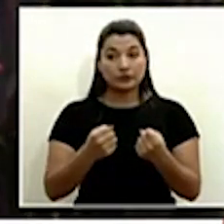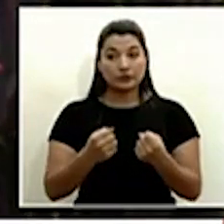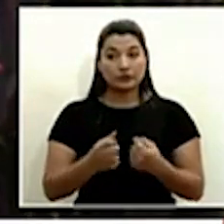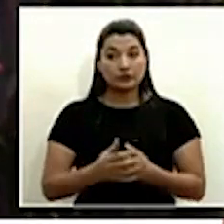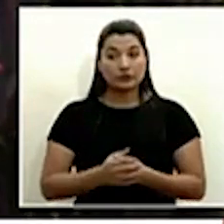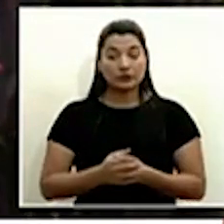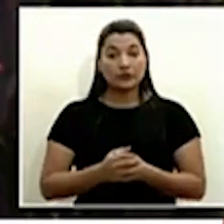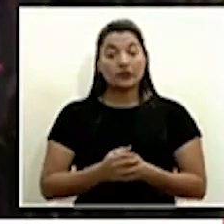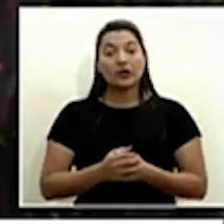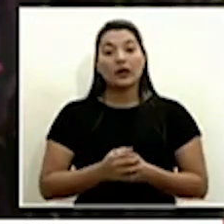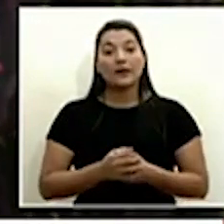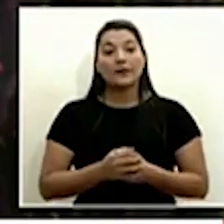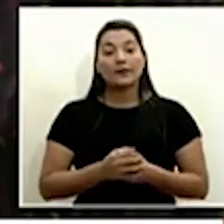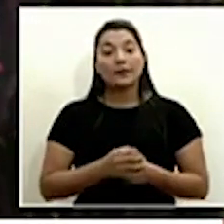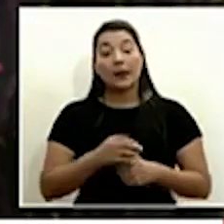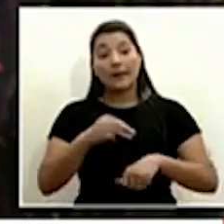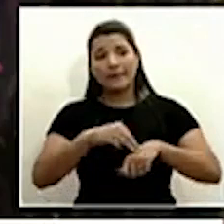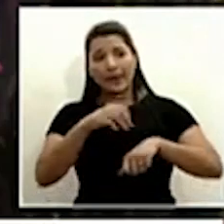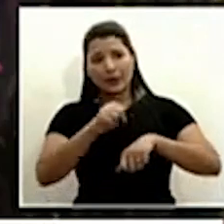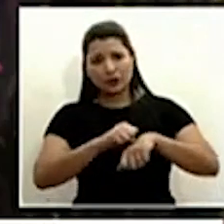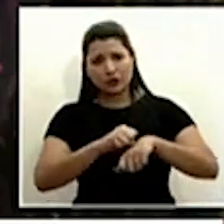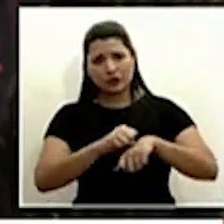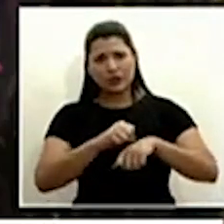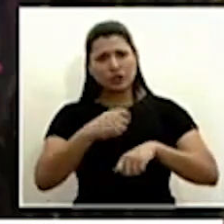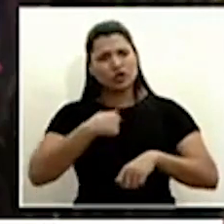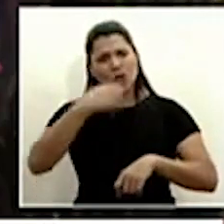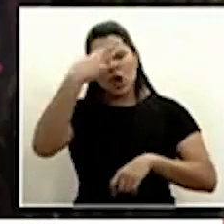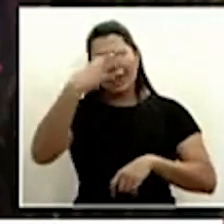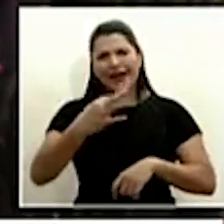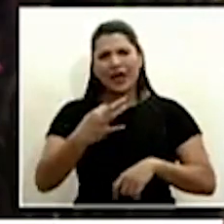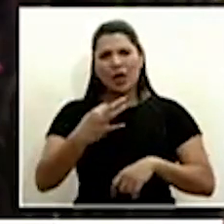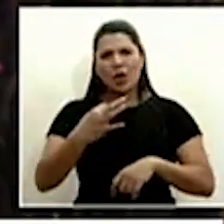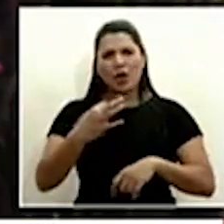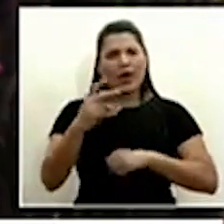Creo que el país no lo había escuchado usted tan vehemente.